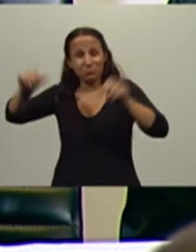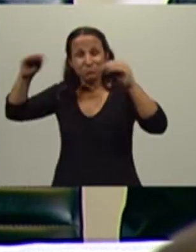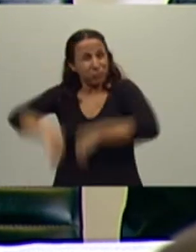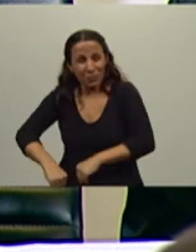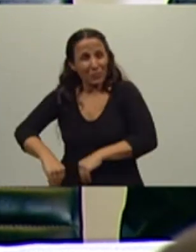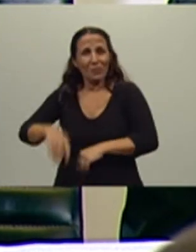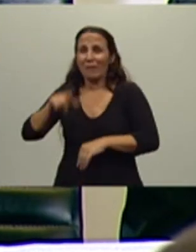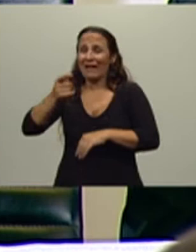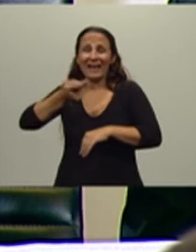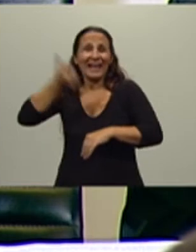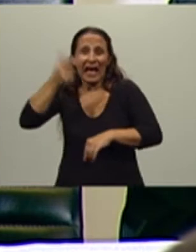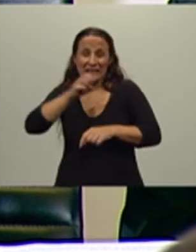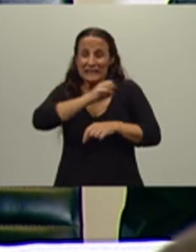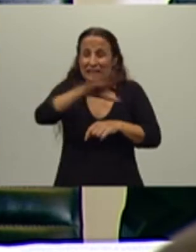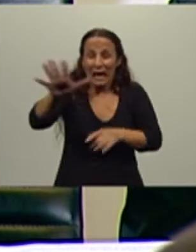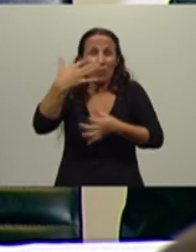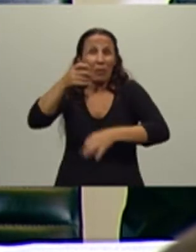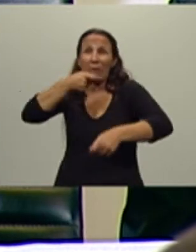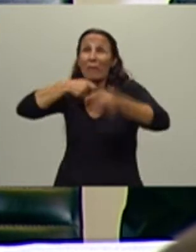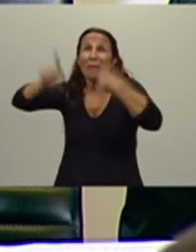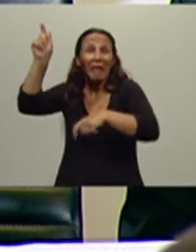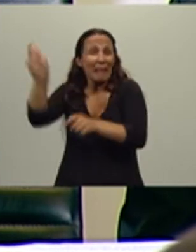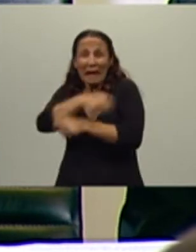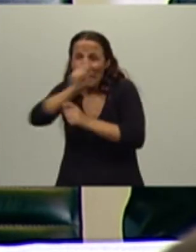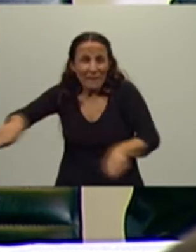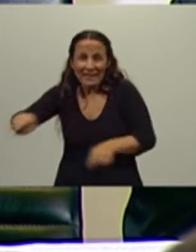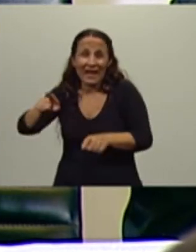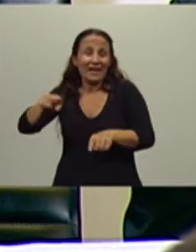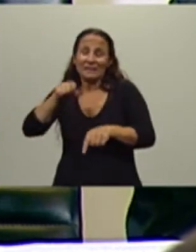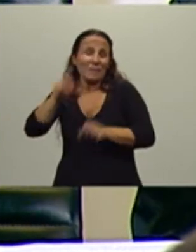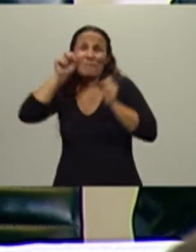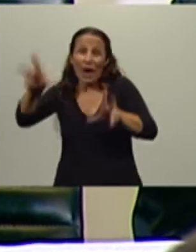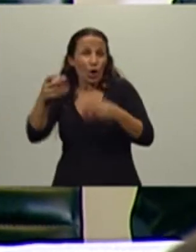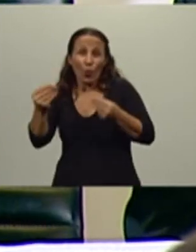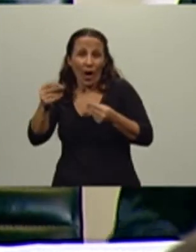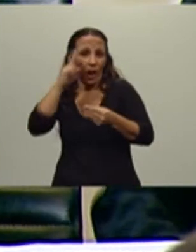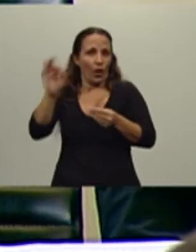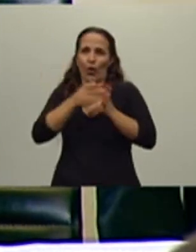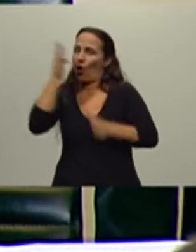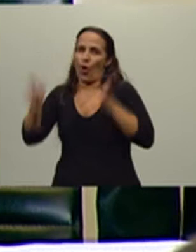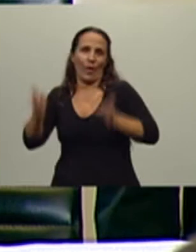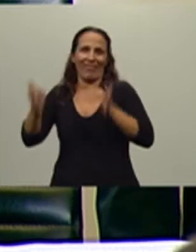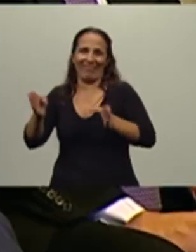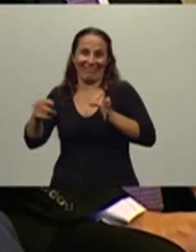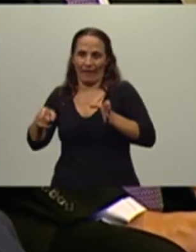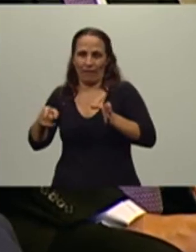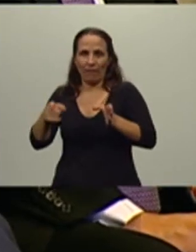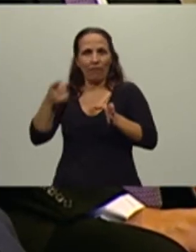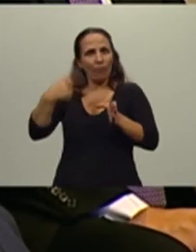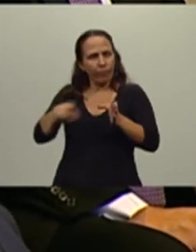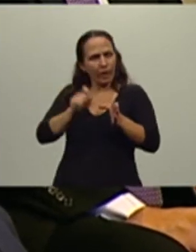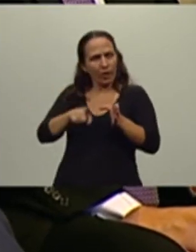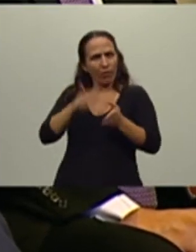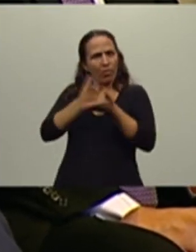la venta y remate de los campos como en la década de los 90. Sin embargo, estaban a cero